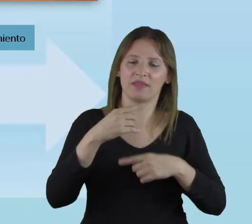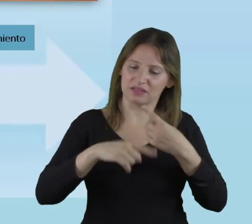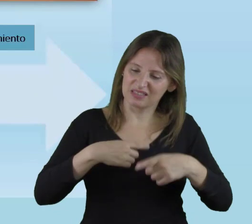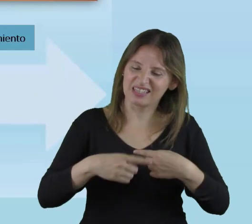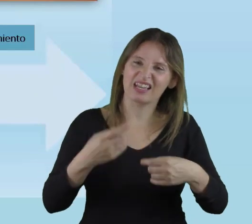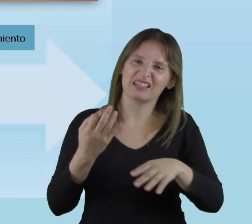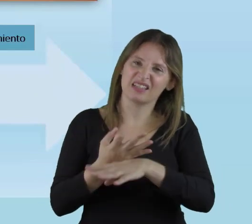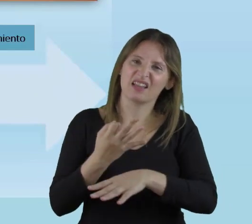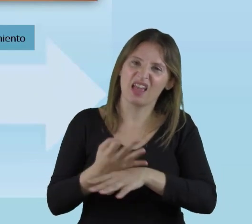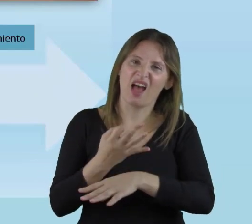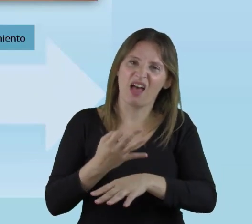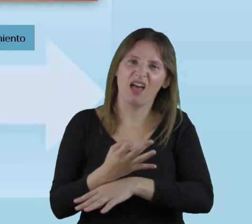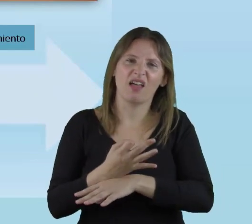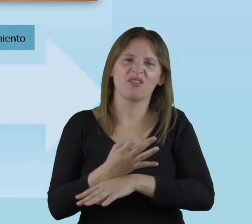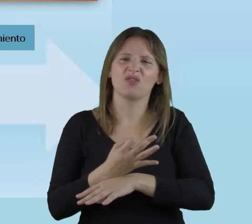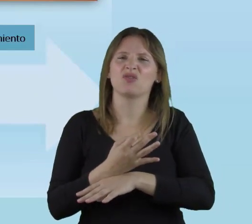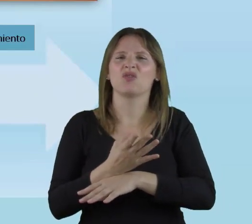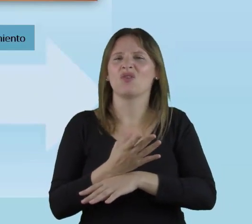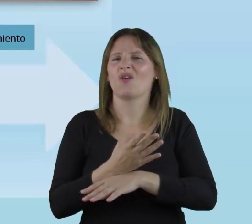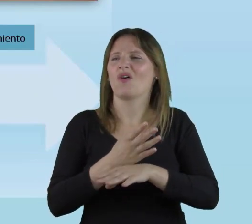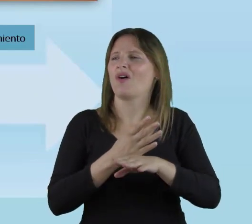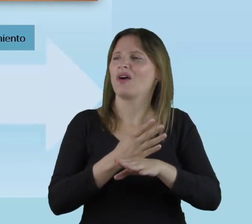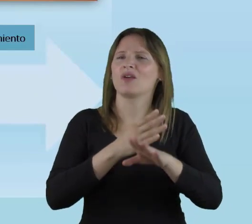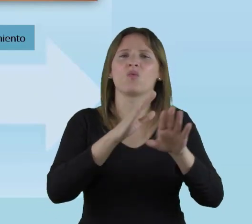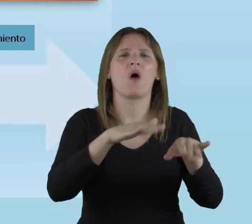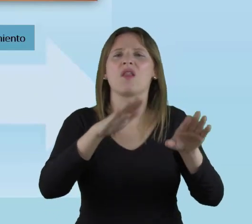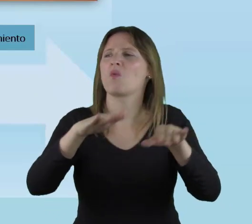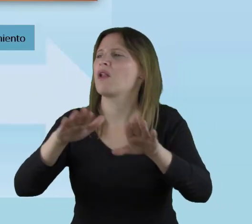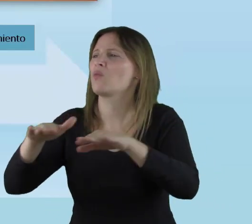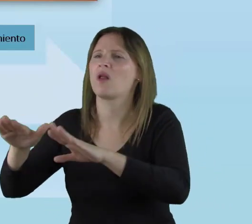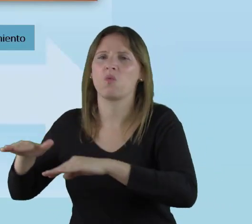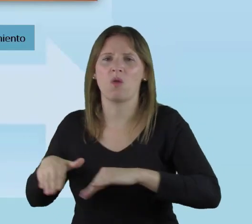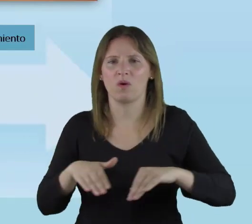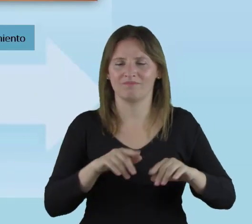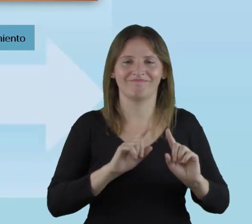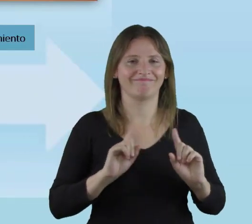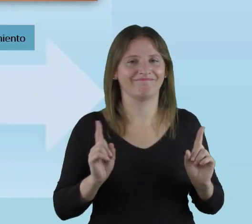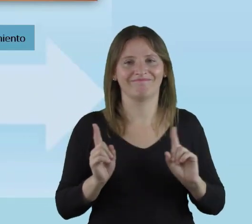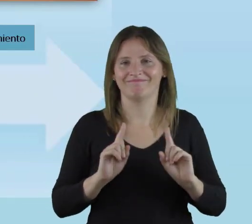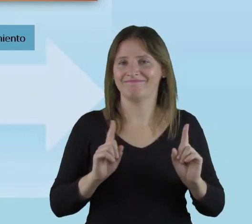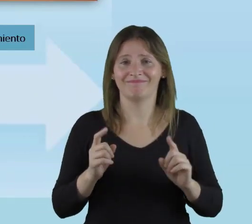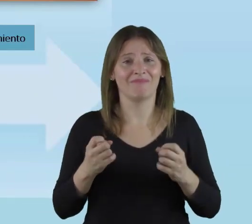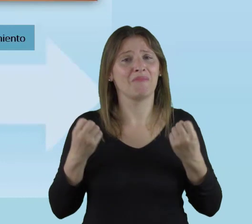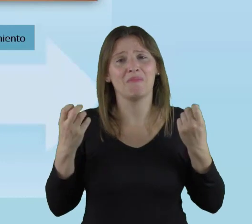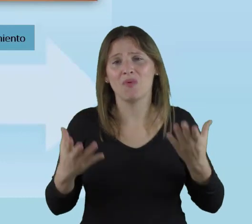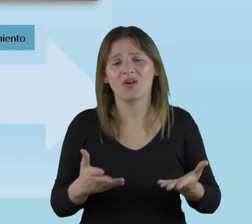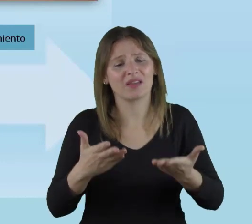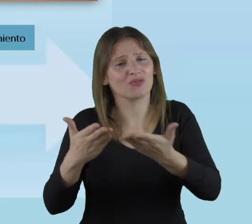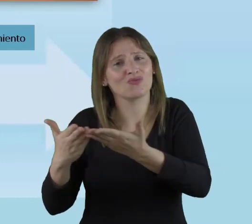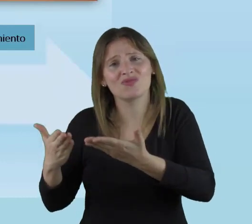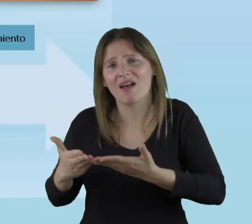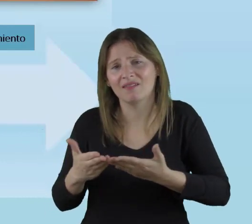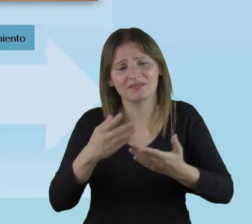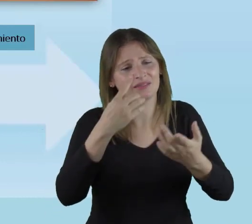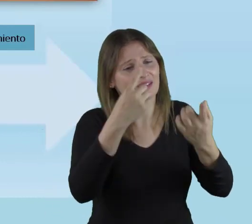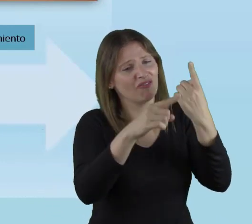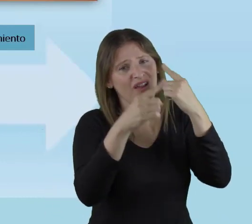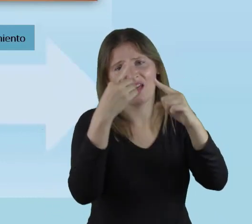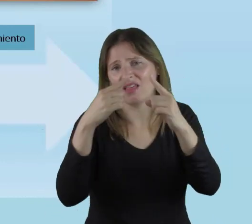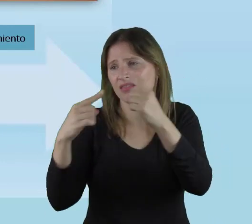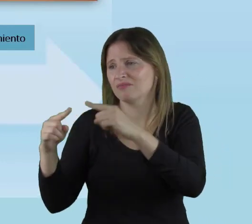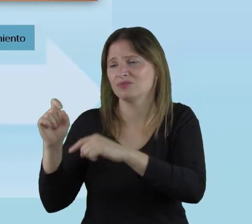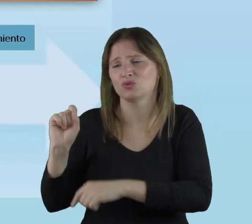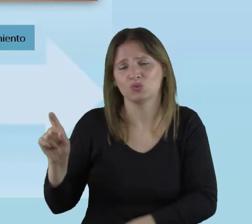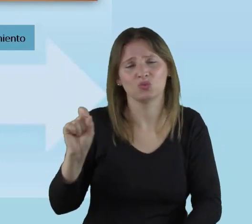Nosotros no podemos seguir enseñando con el signo del igual a todos los estudiantes. No. Porque todos los